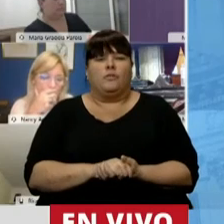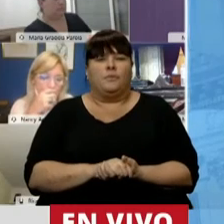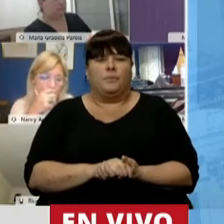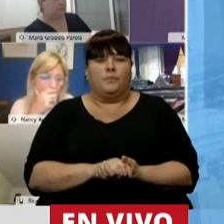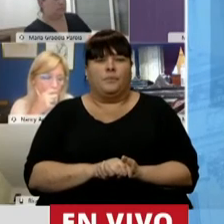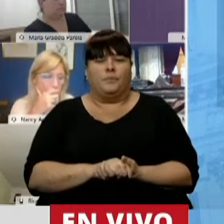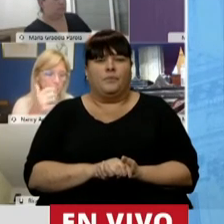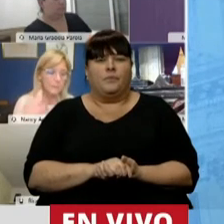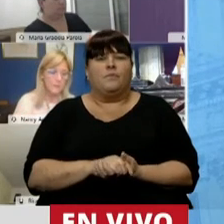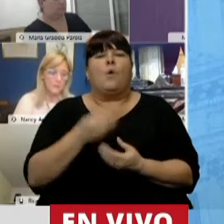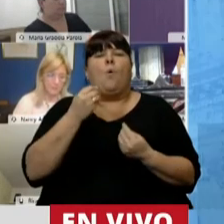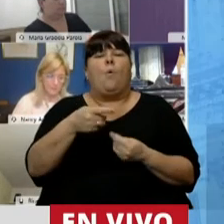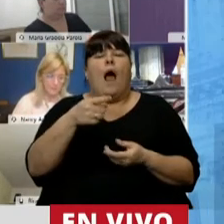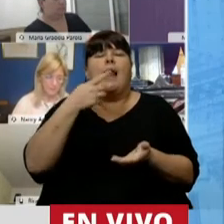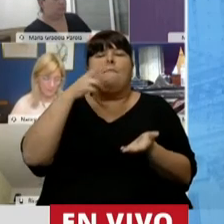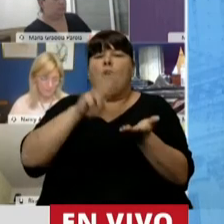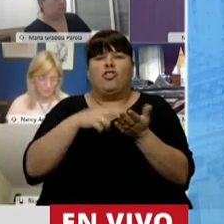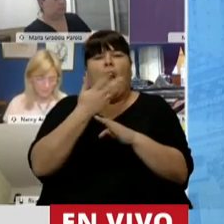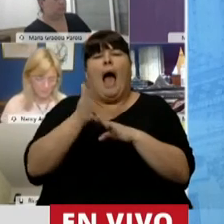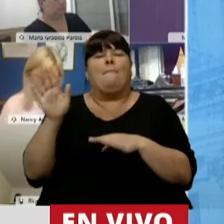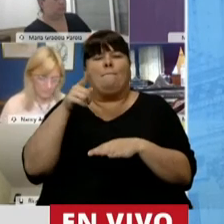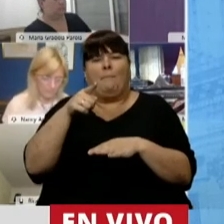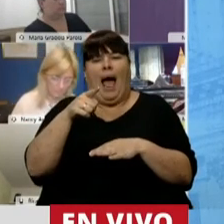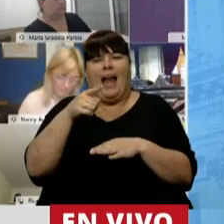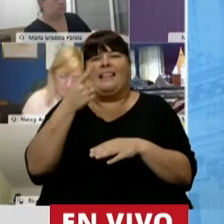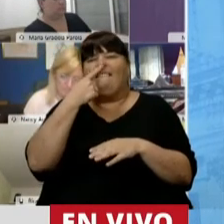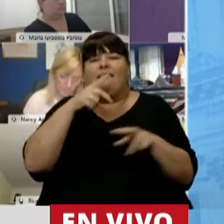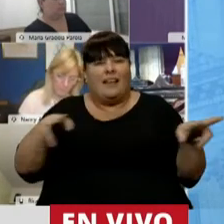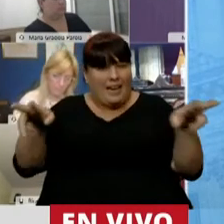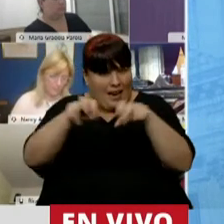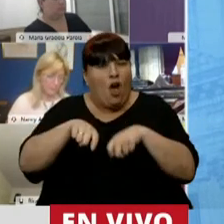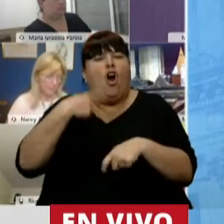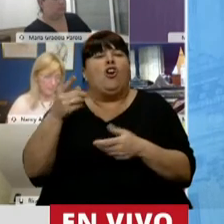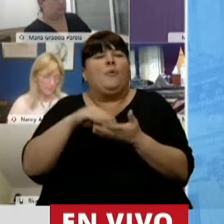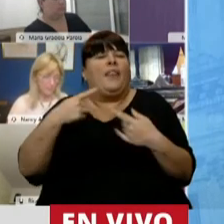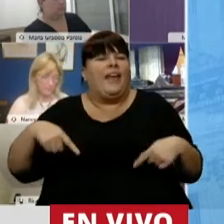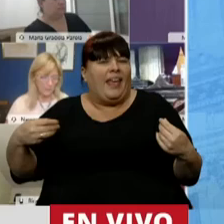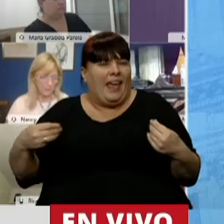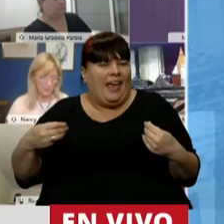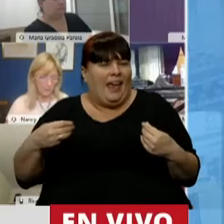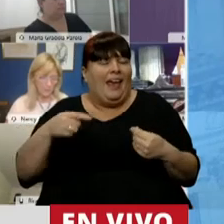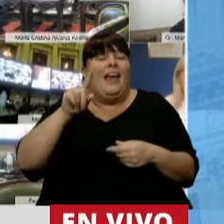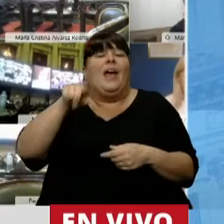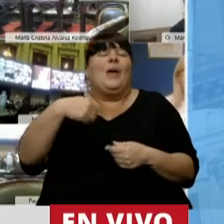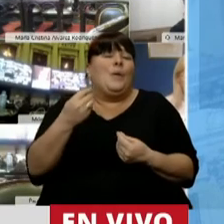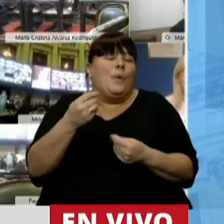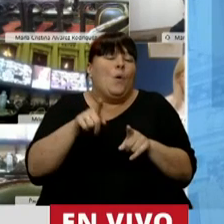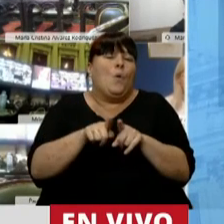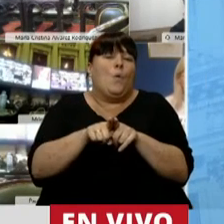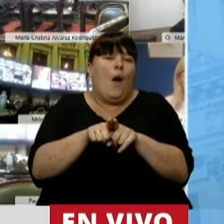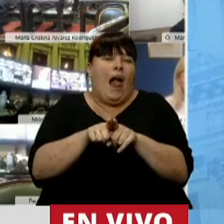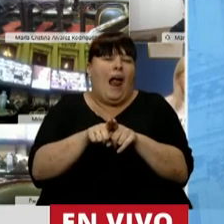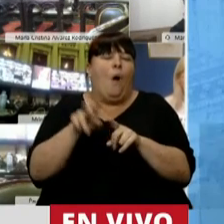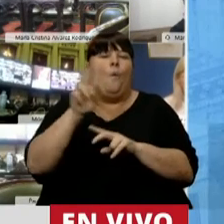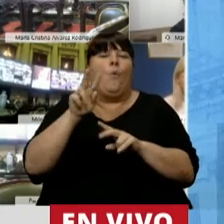tiene este impuesto, más allá del afán recaudatorio que el Estado exhibe? El efecto que tiene es el de